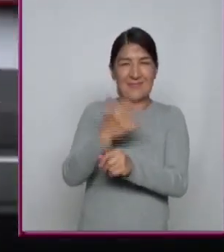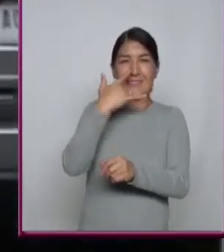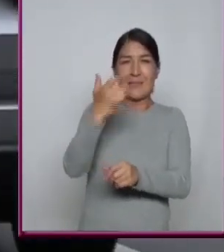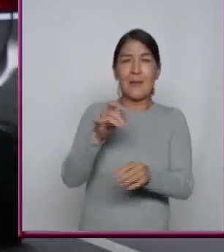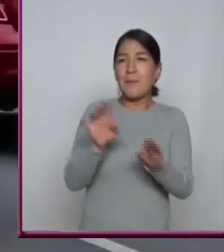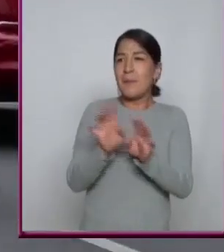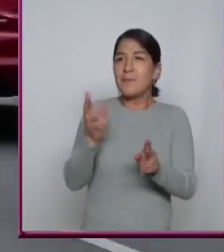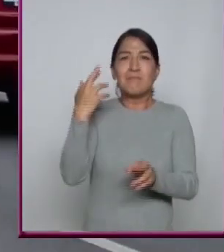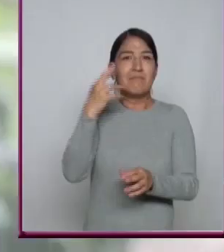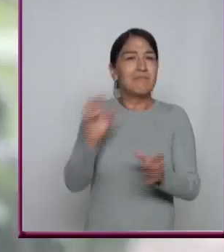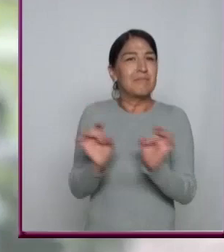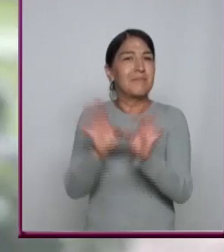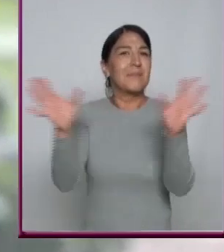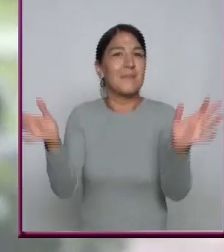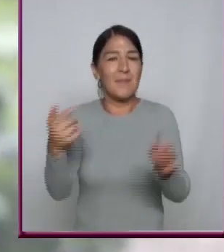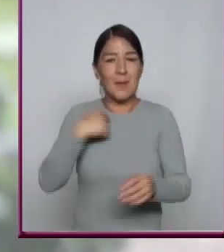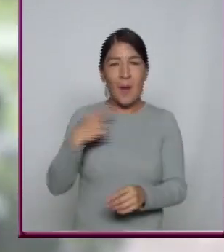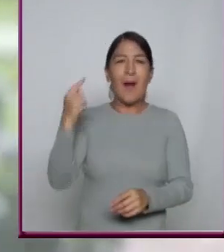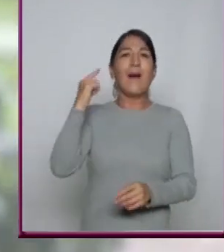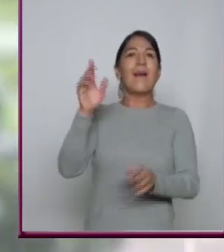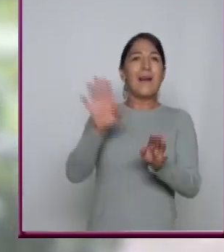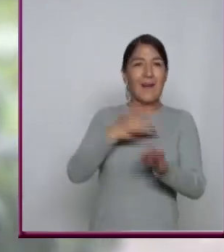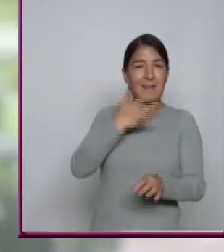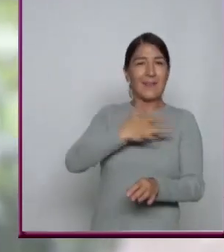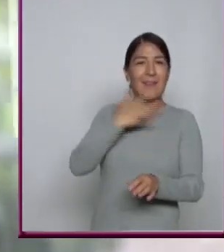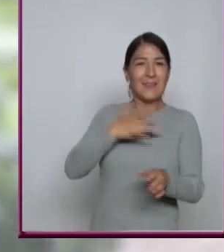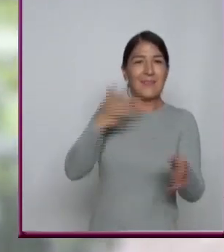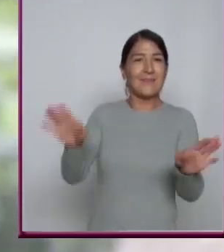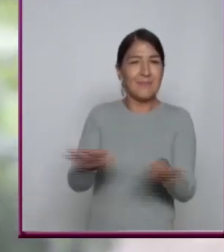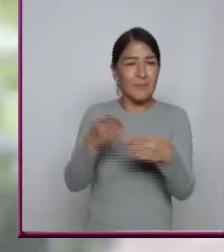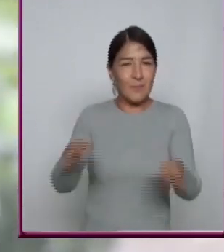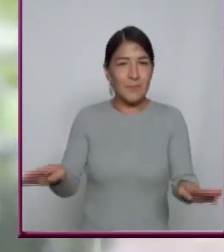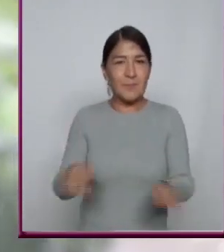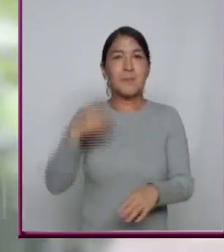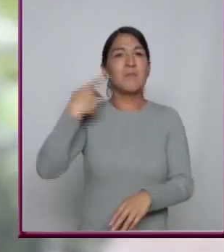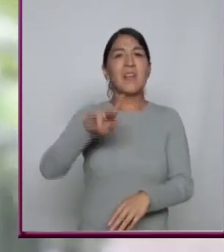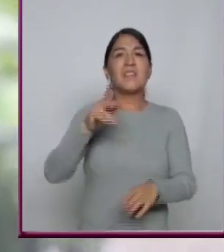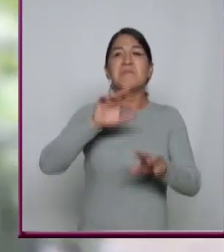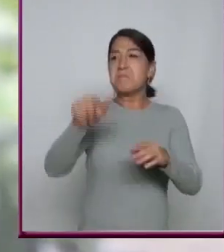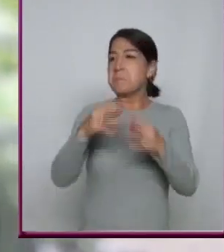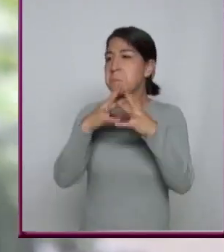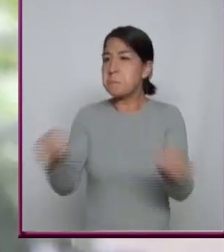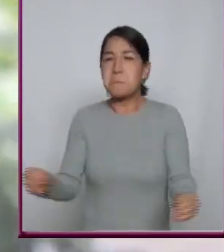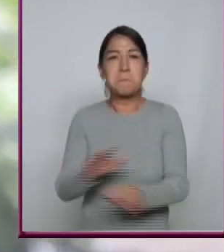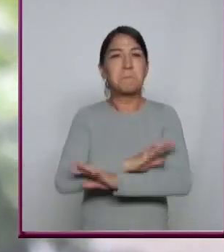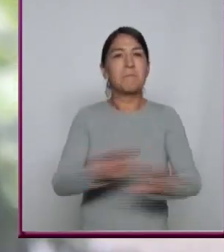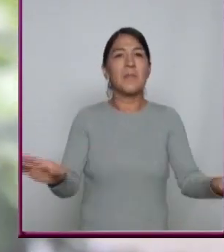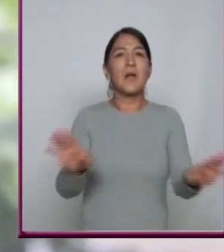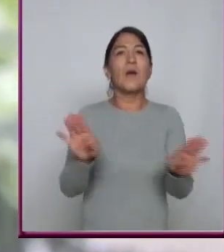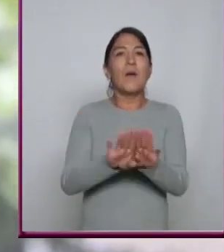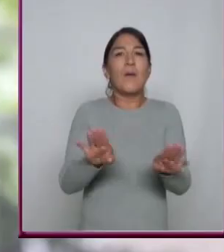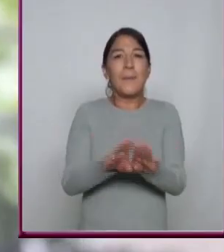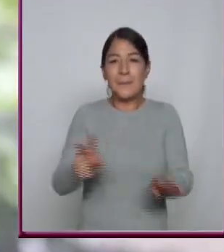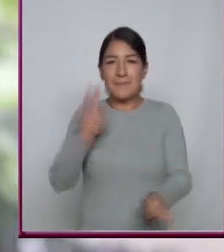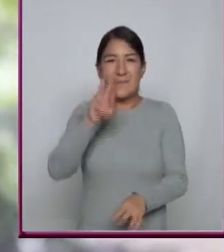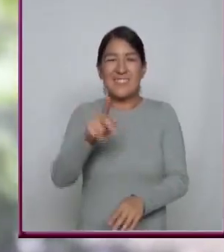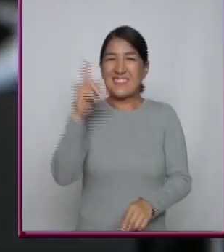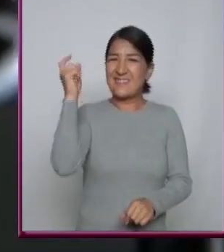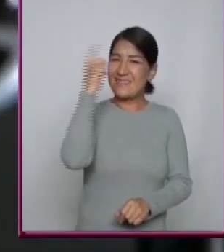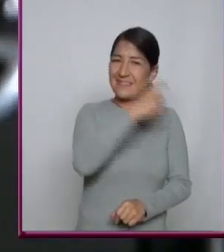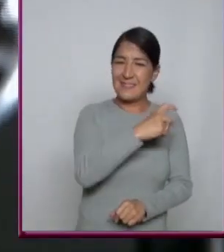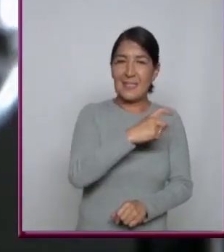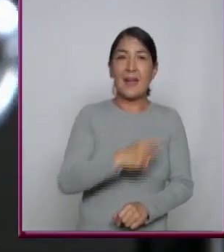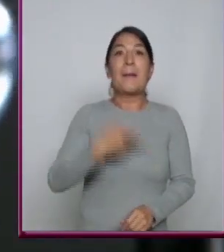repente y nosotros lo escuchamos Pero después se va y ya no existe más Es casi místico